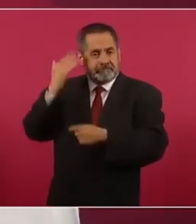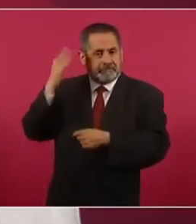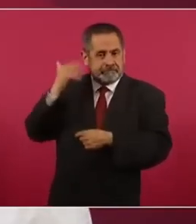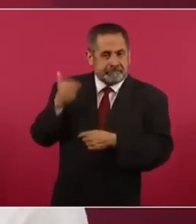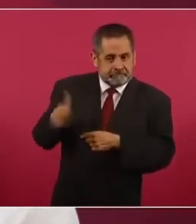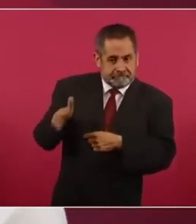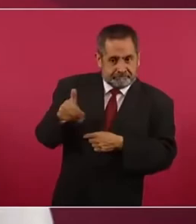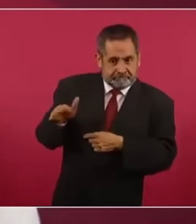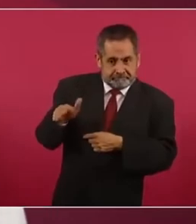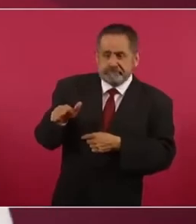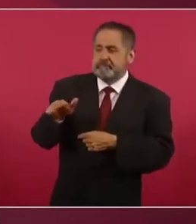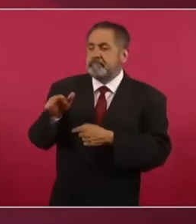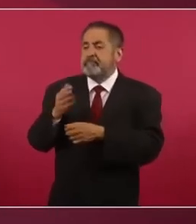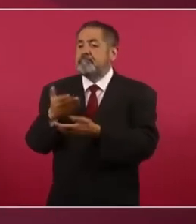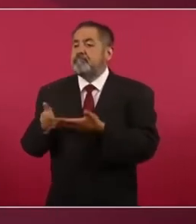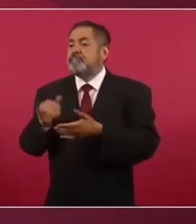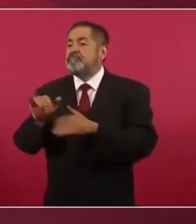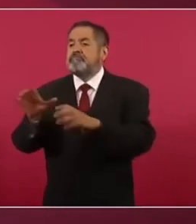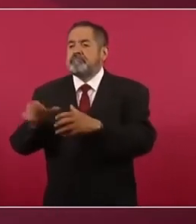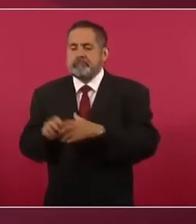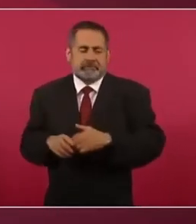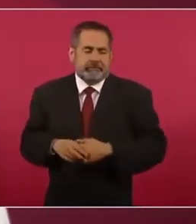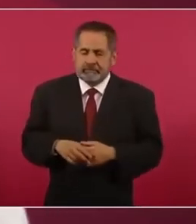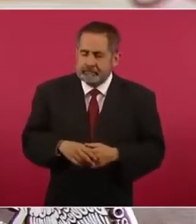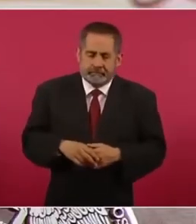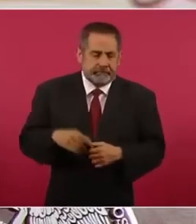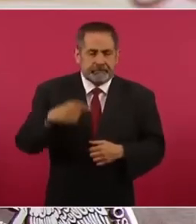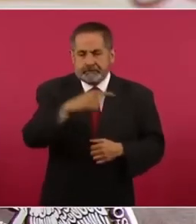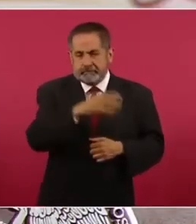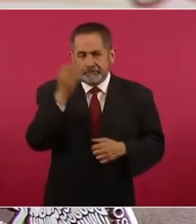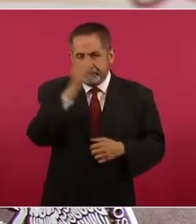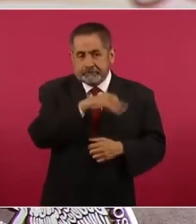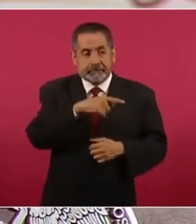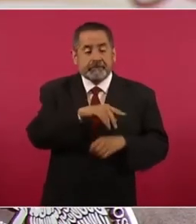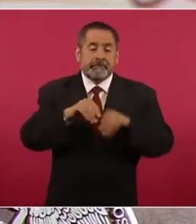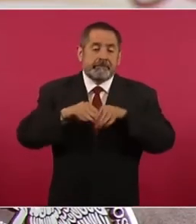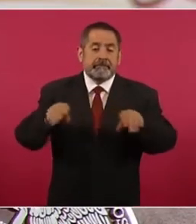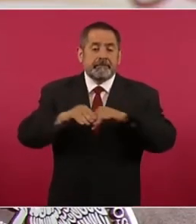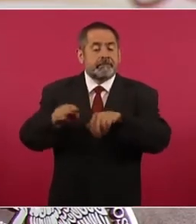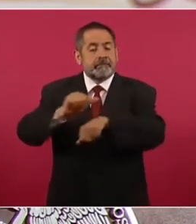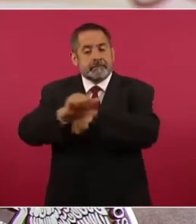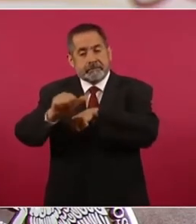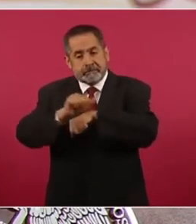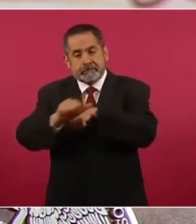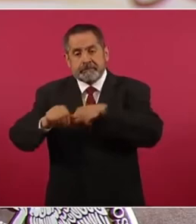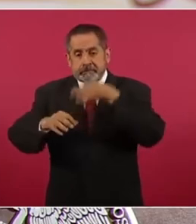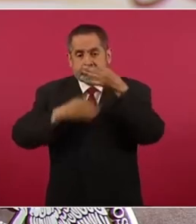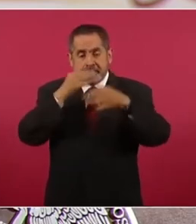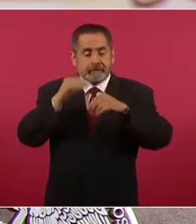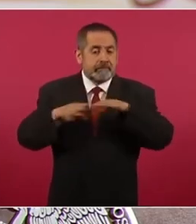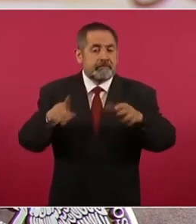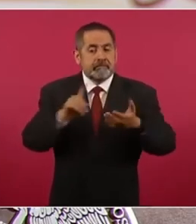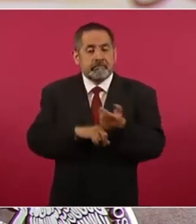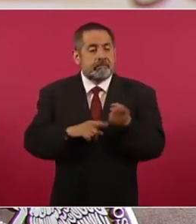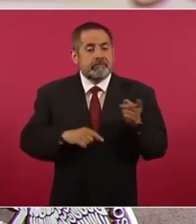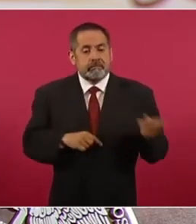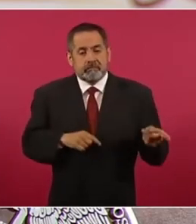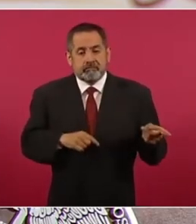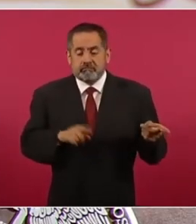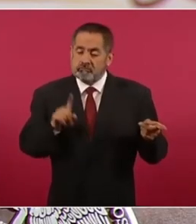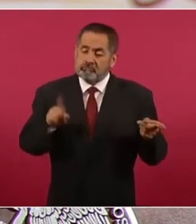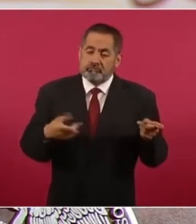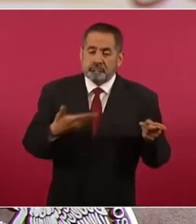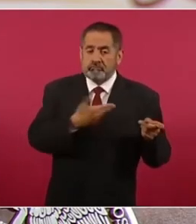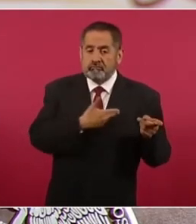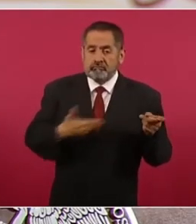en dicha cumbre. Esta información circuló en medios argentinos, en la que afirman que en su calidad de presidente